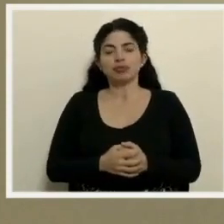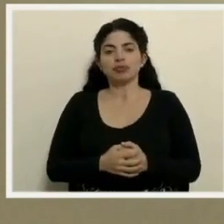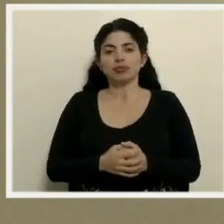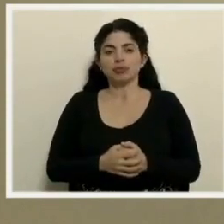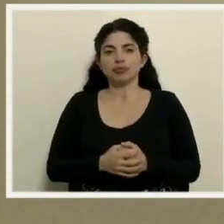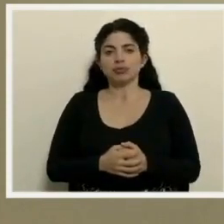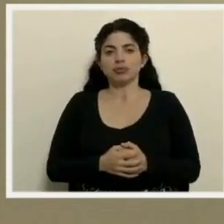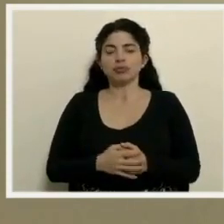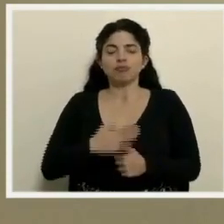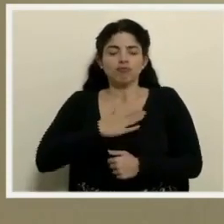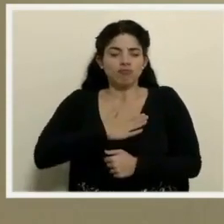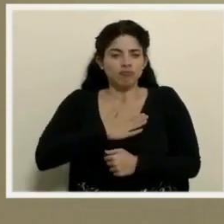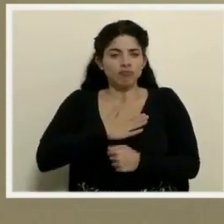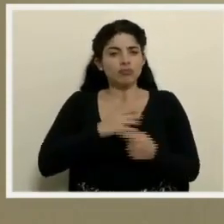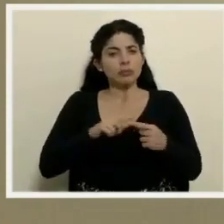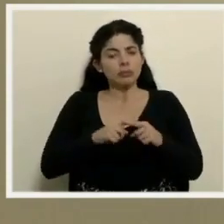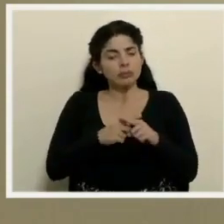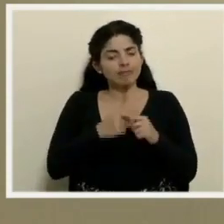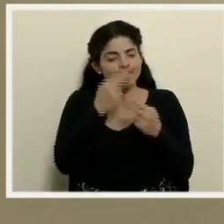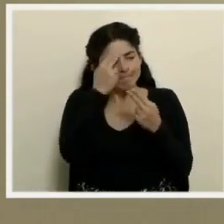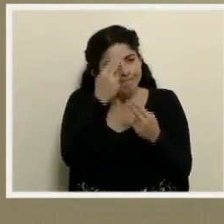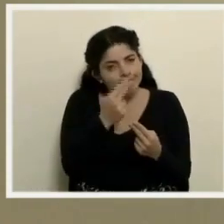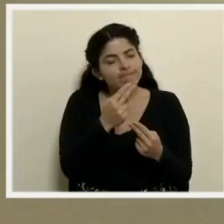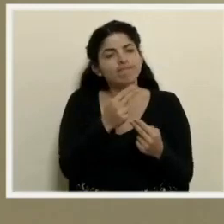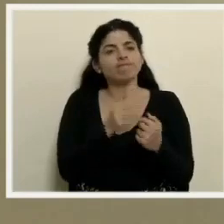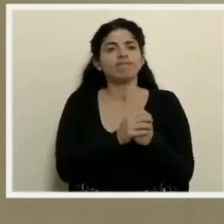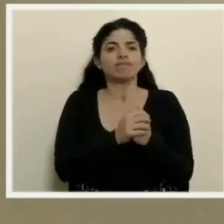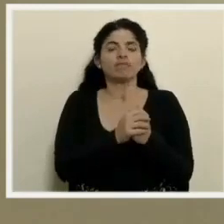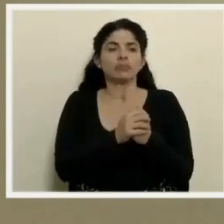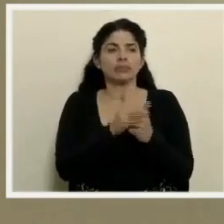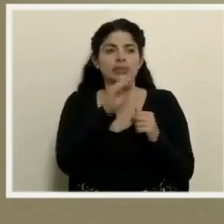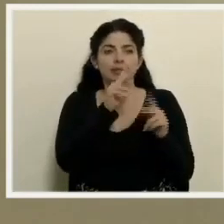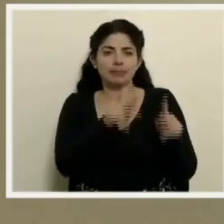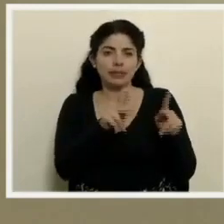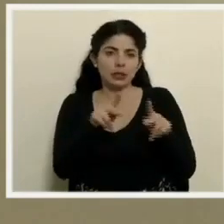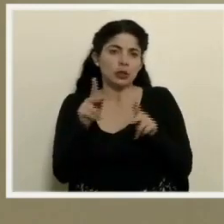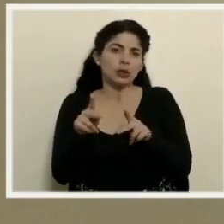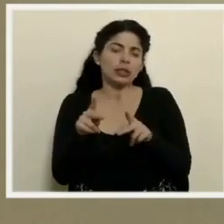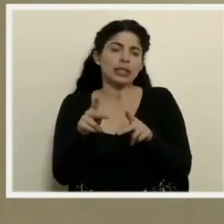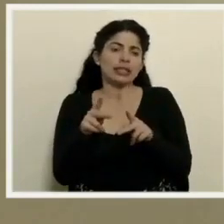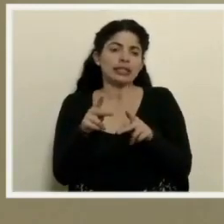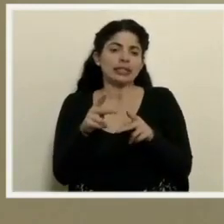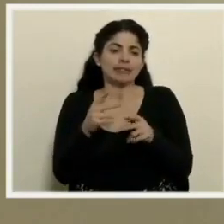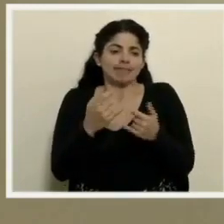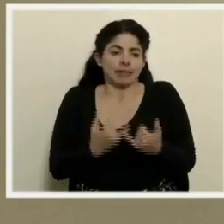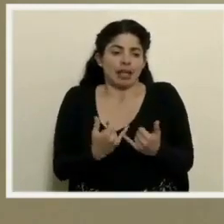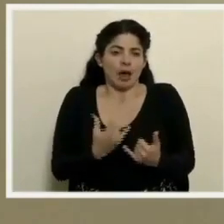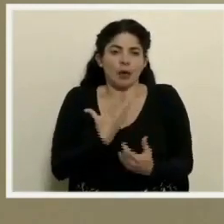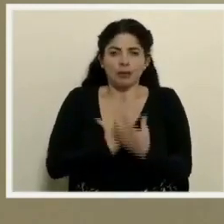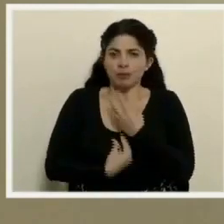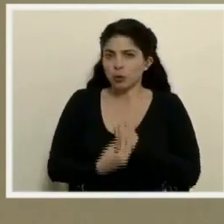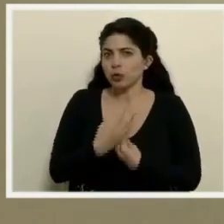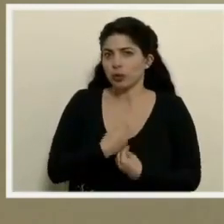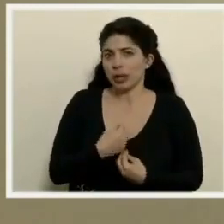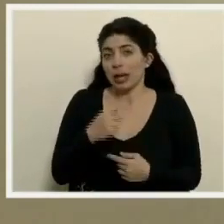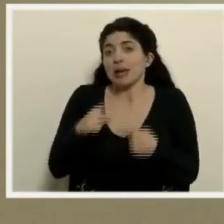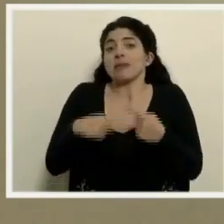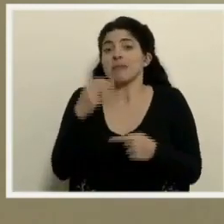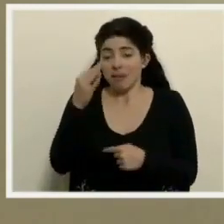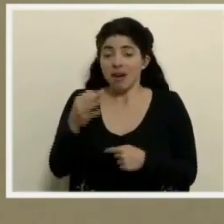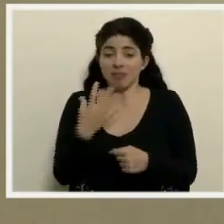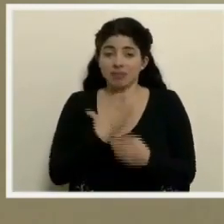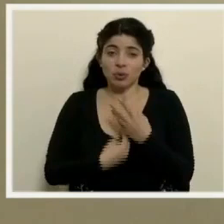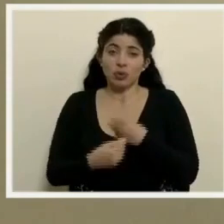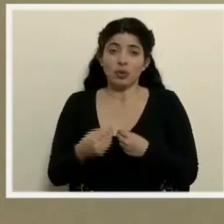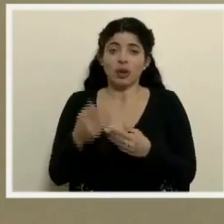Un sentido pésame a todas las personas que están sufriendo y que sufrirán lamentablemente